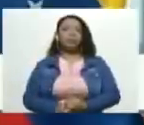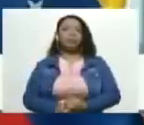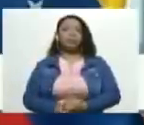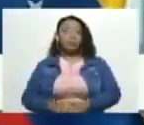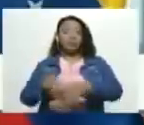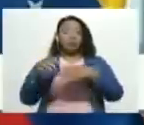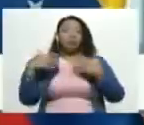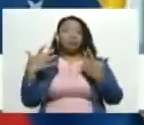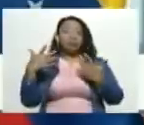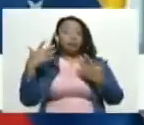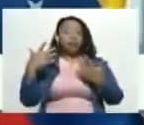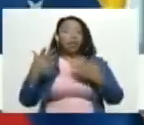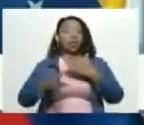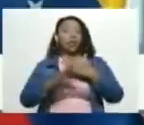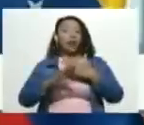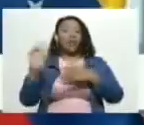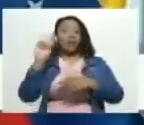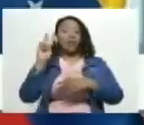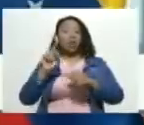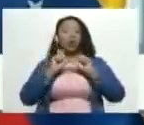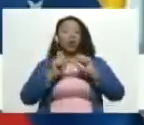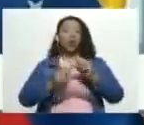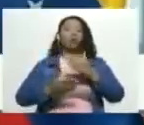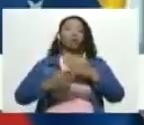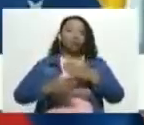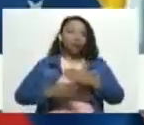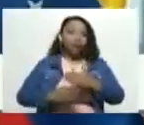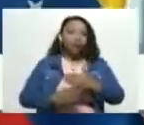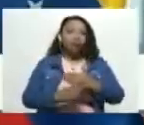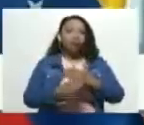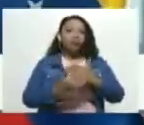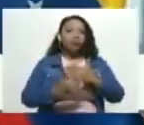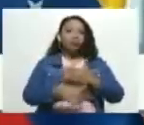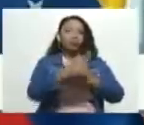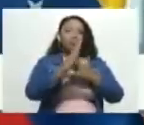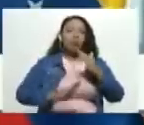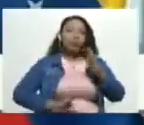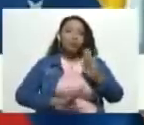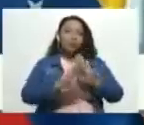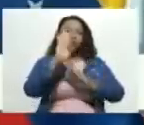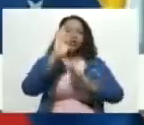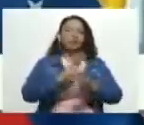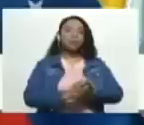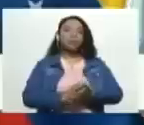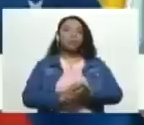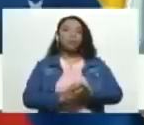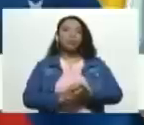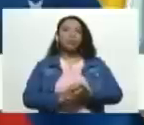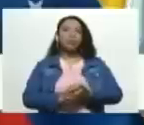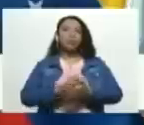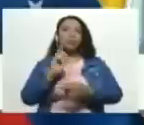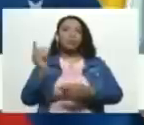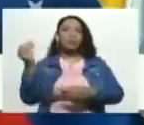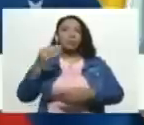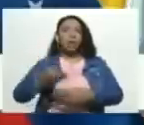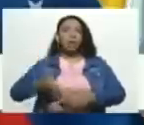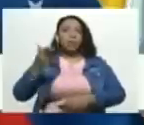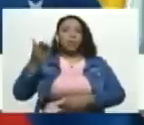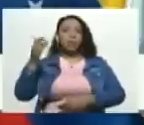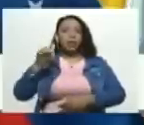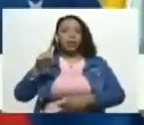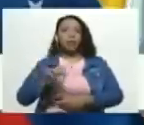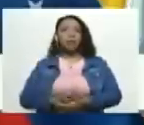Venezuela ha salido adelante que es lo más relevante lo más la hazaña más importante de toda esta historia